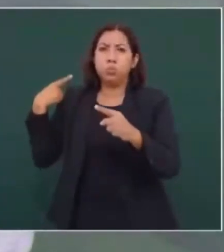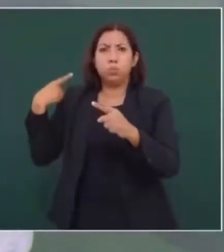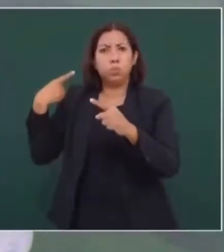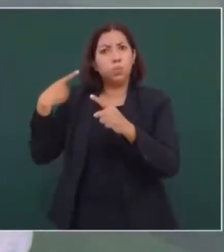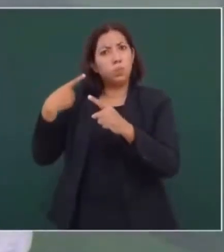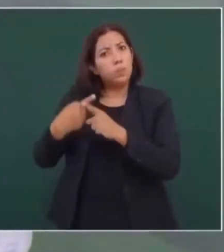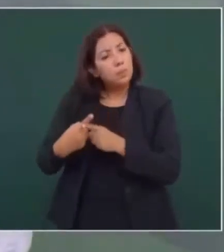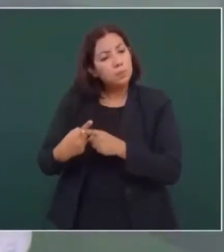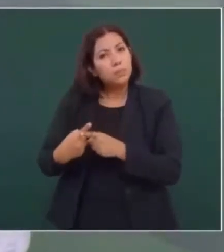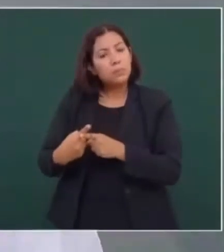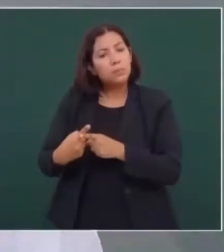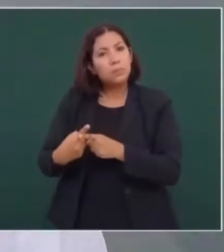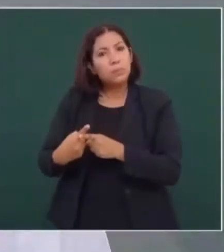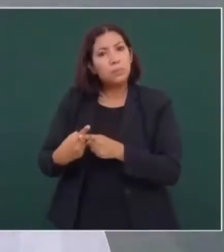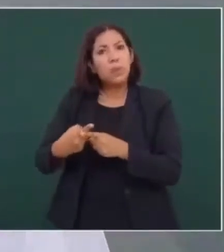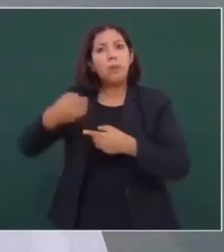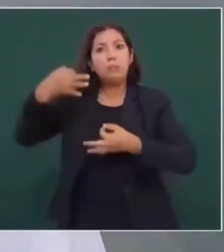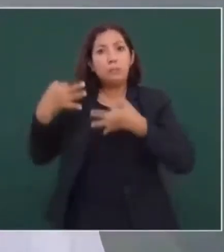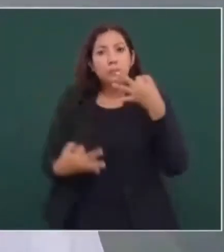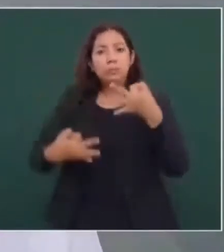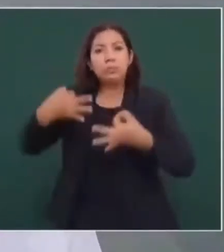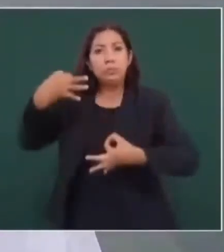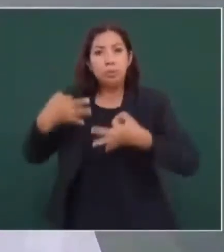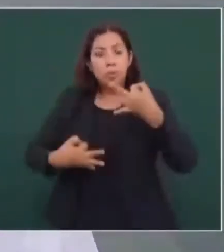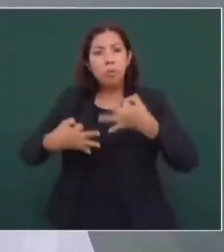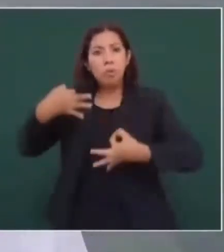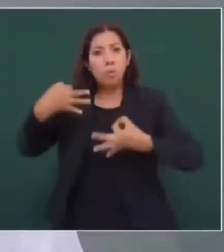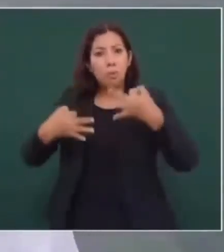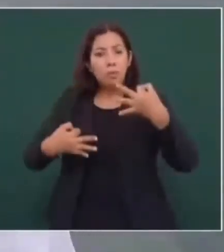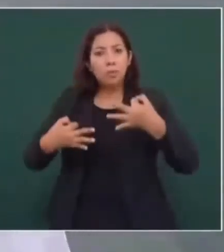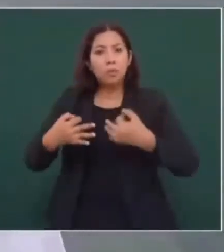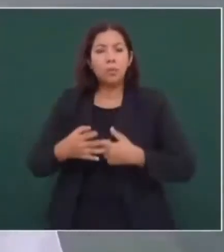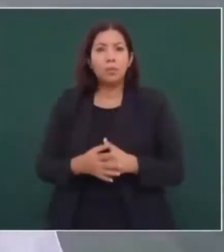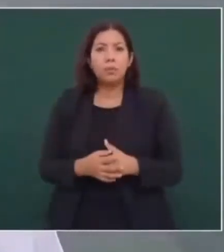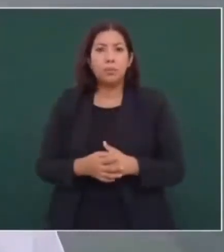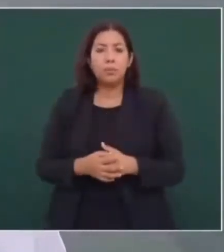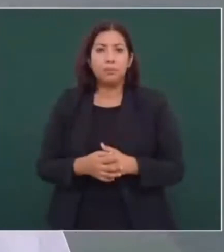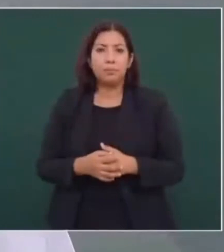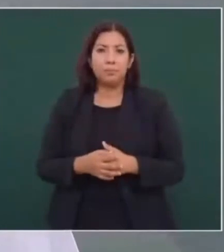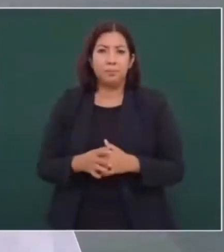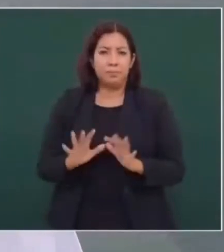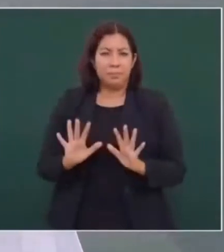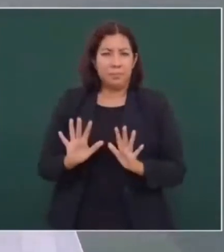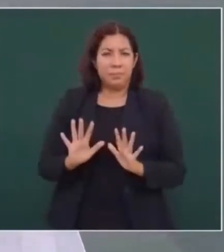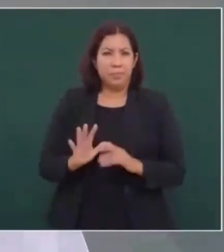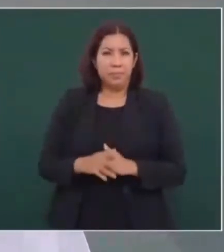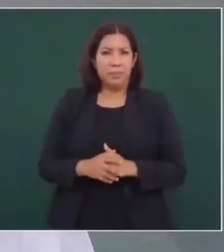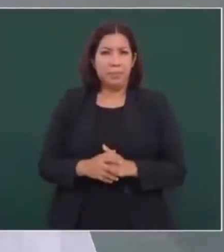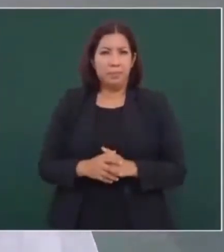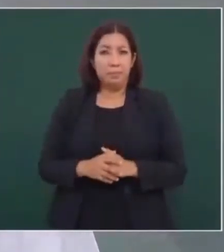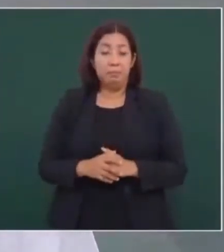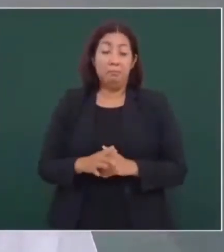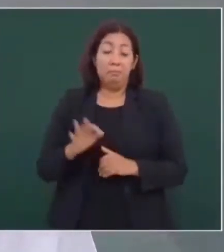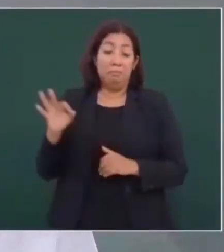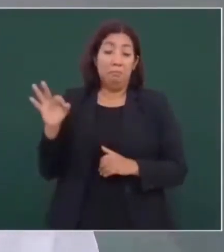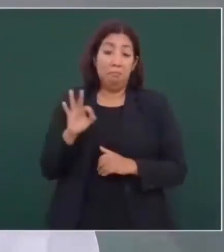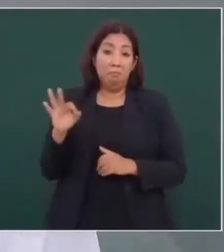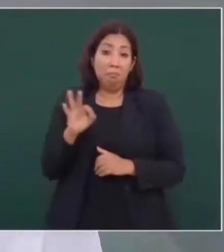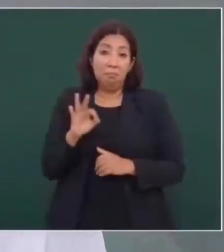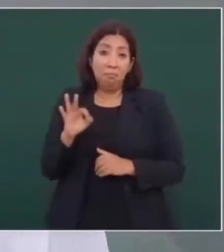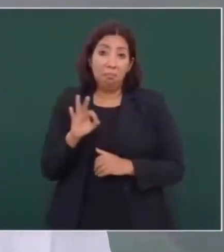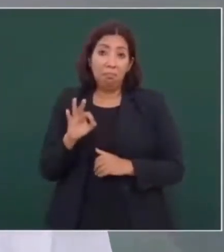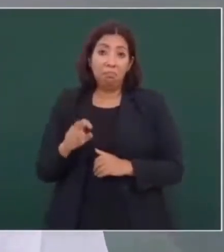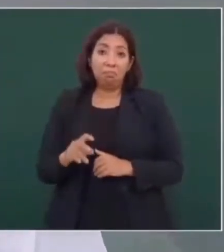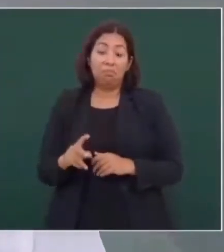interés en que no se libere porque